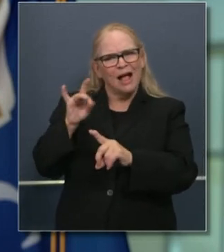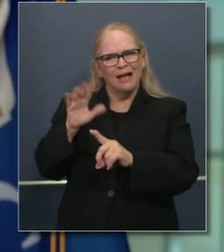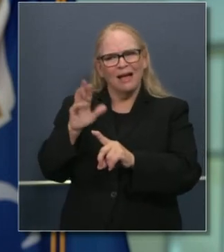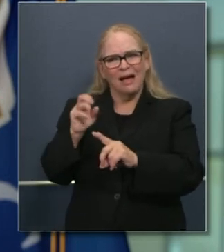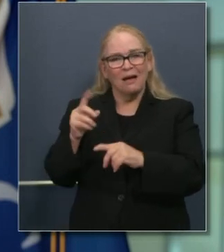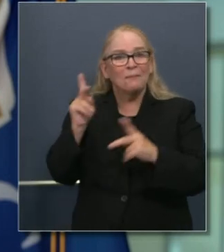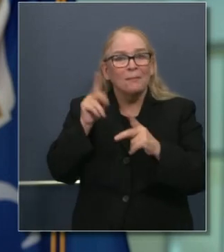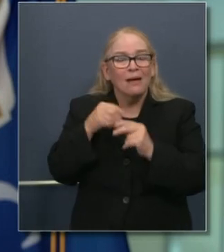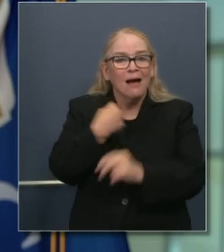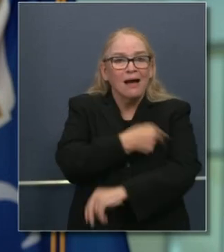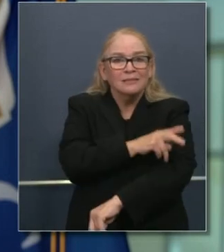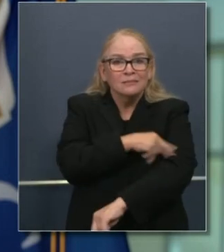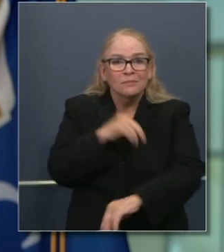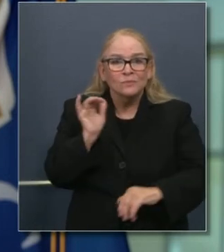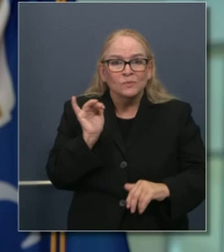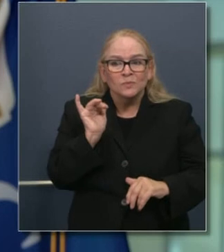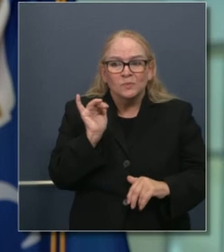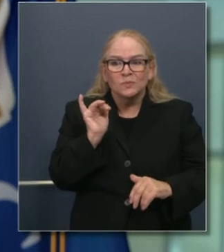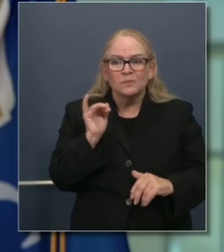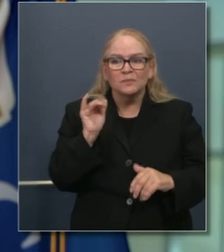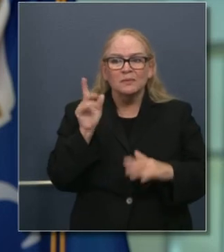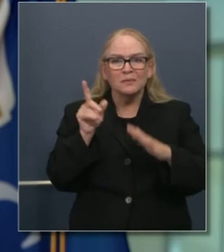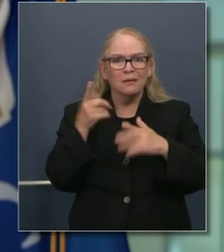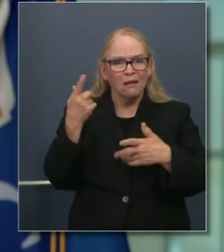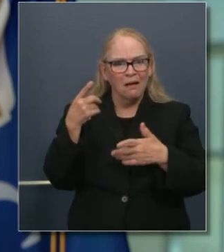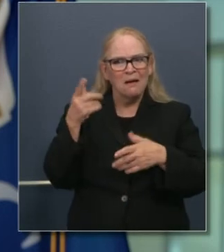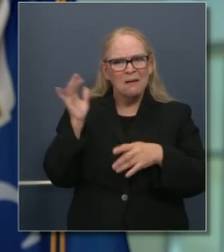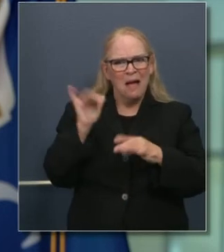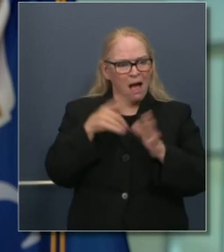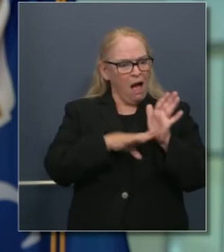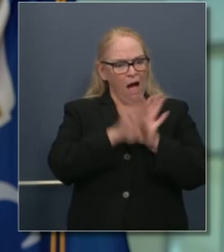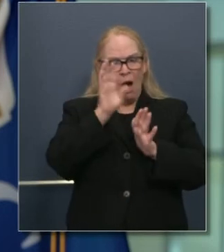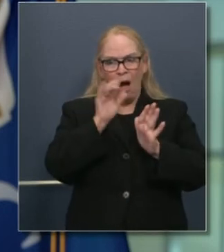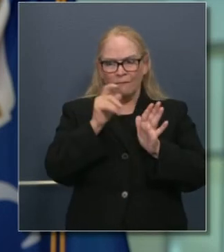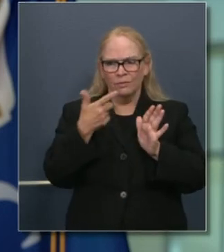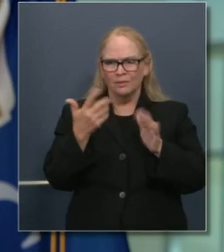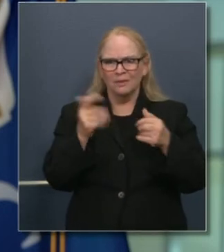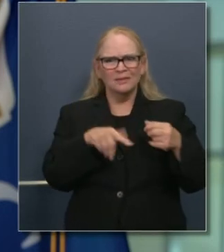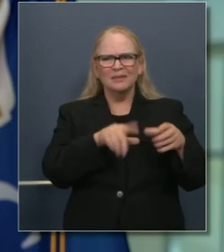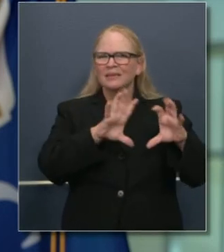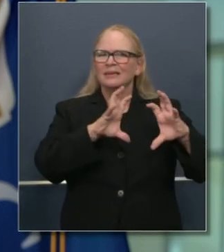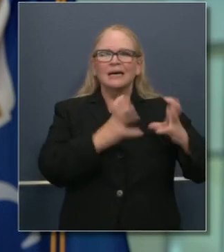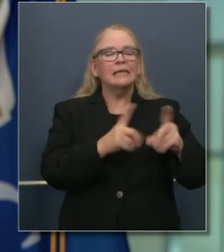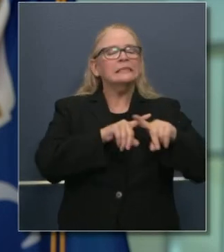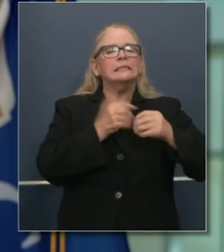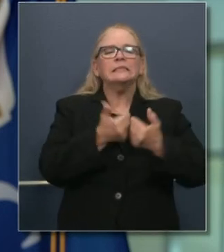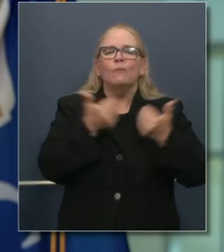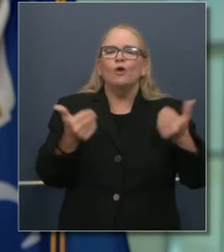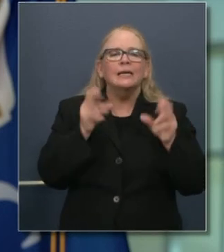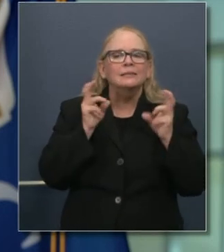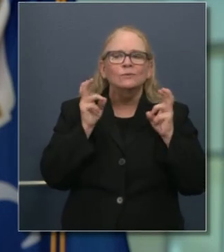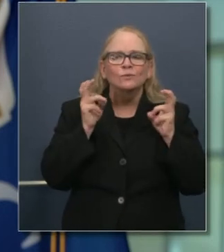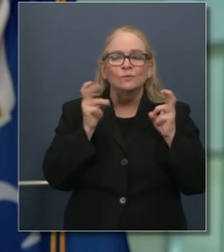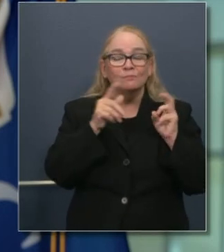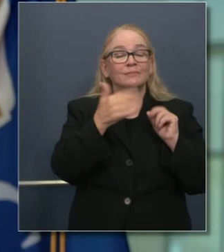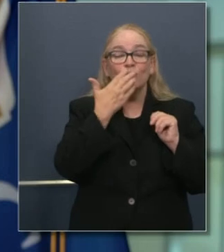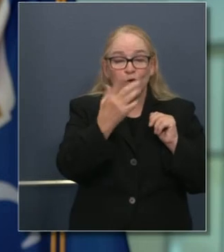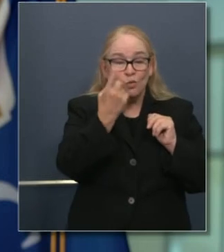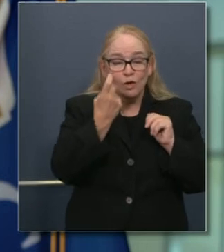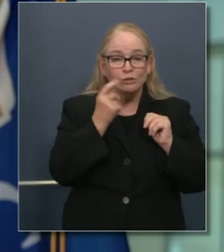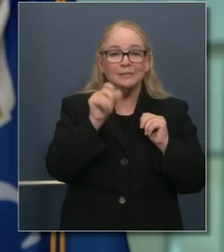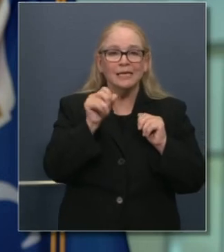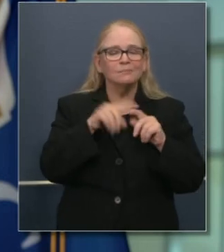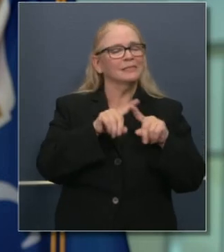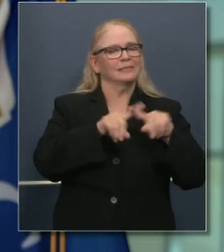esencial durante el auge de esta pandemia. Entonces, separo esas dos. Pero la pregunta me parece que es una